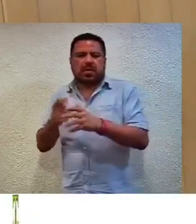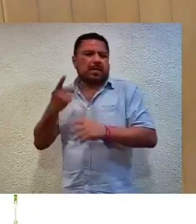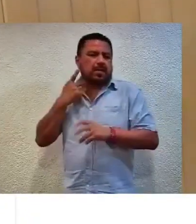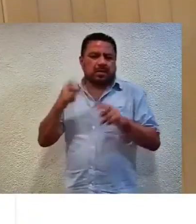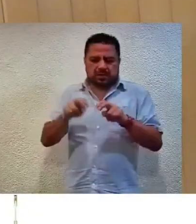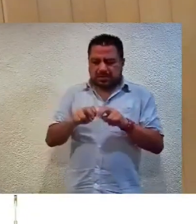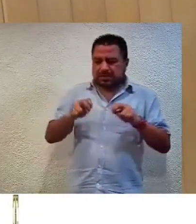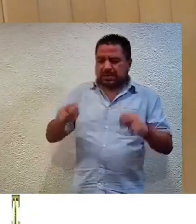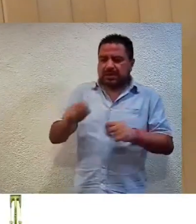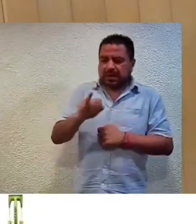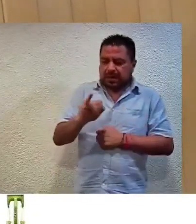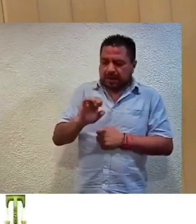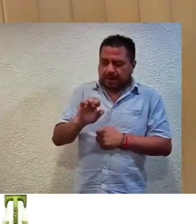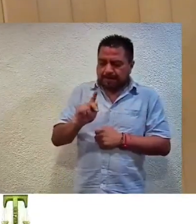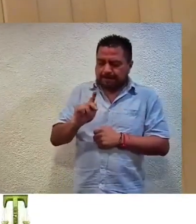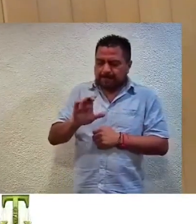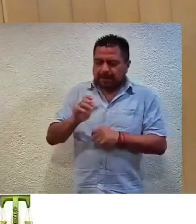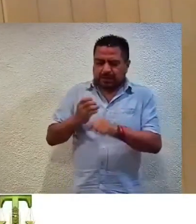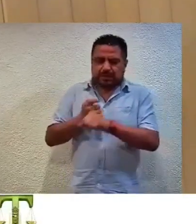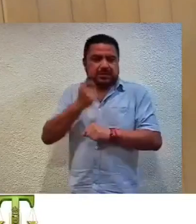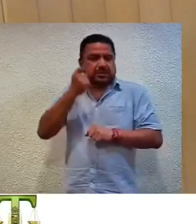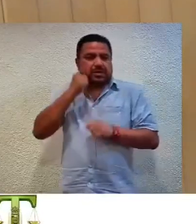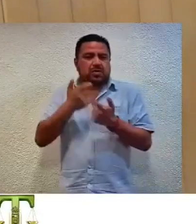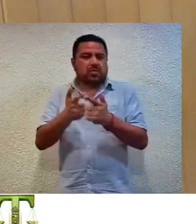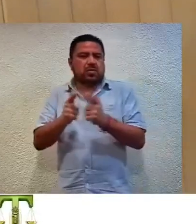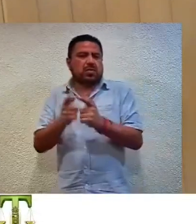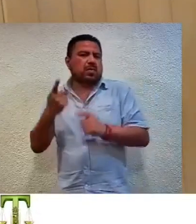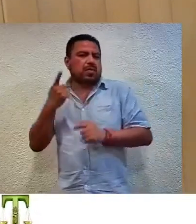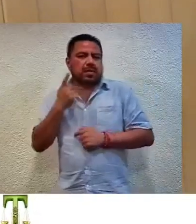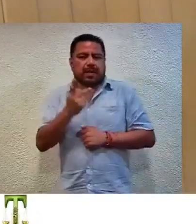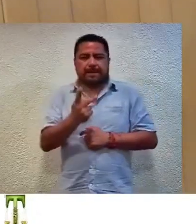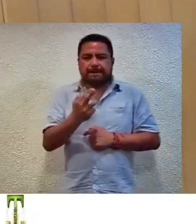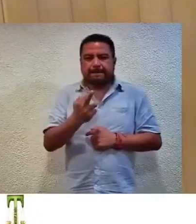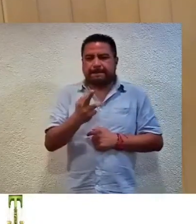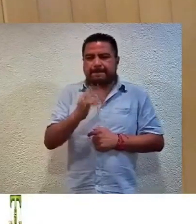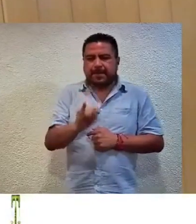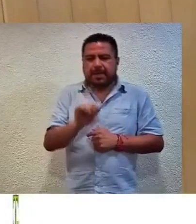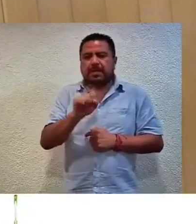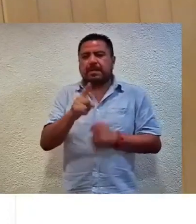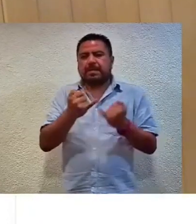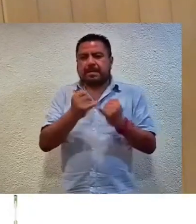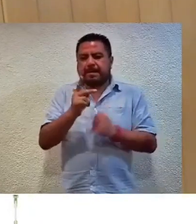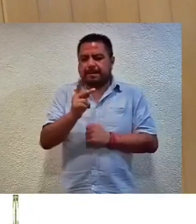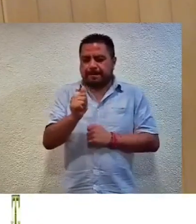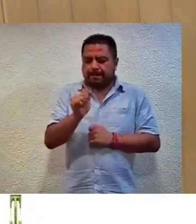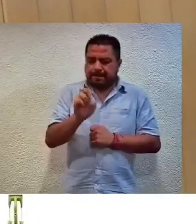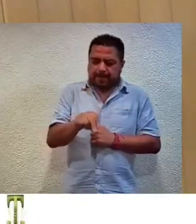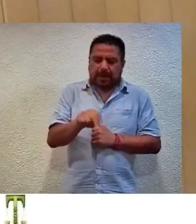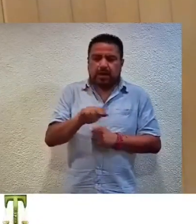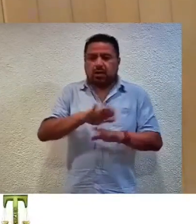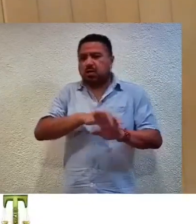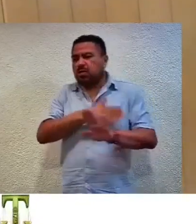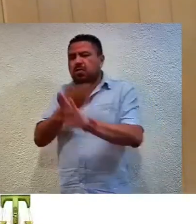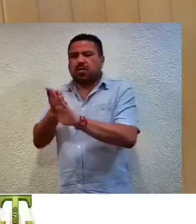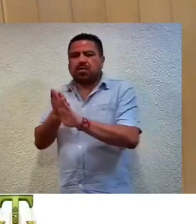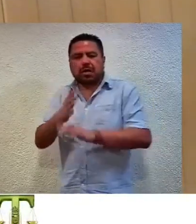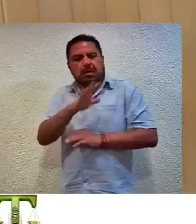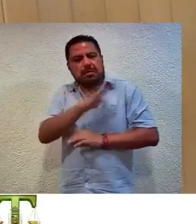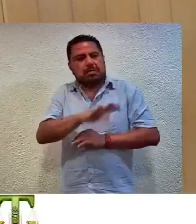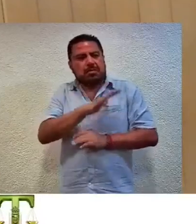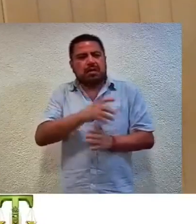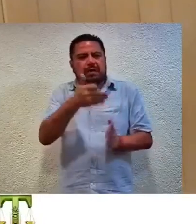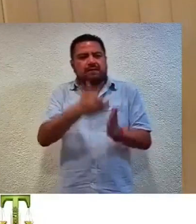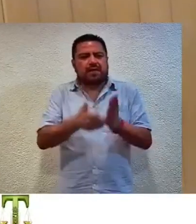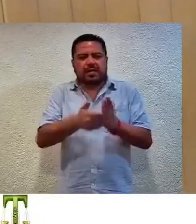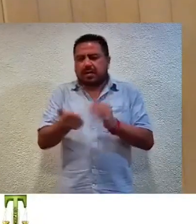General del IEPC Guerrero de los Partidos Políticos Revolucionario Institucional y Acción Nacional en contra de la omisión o falta